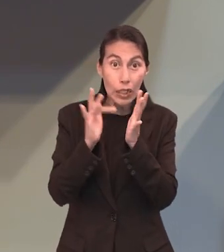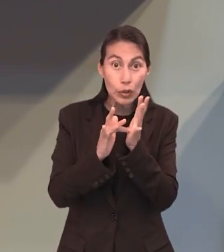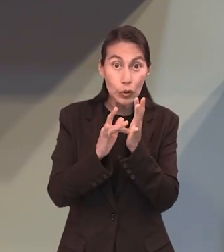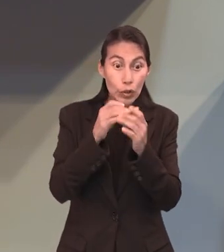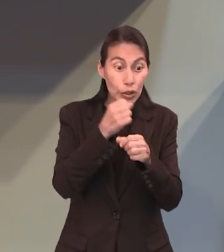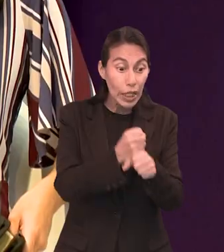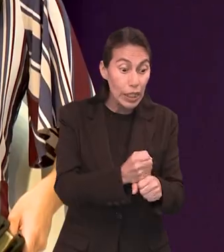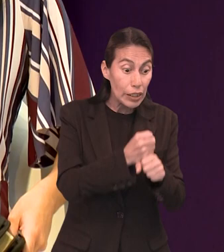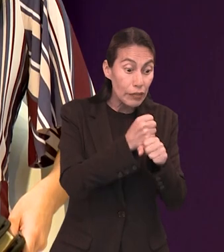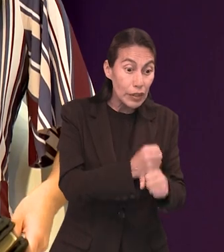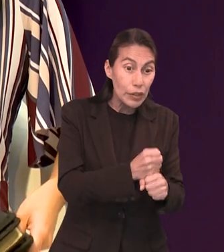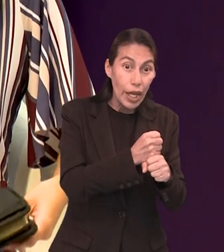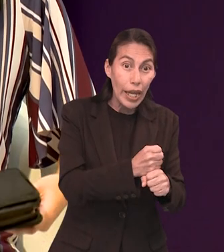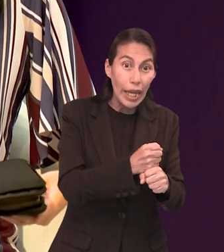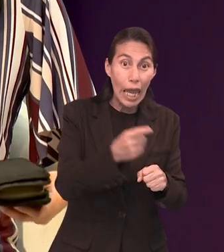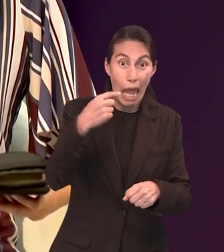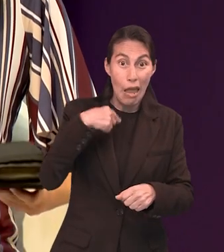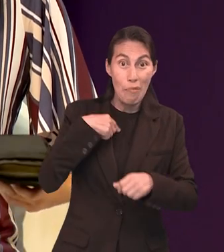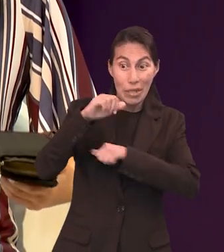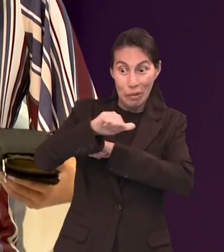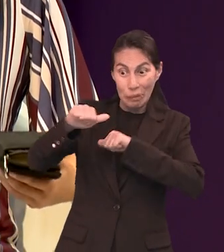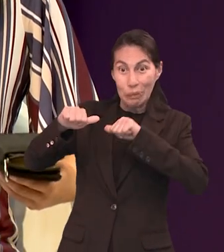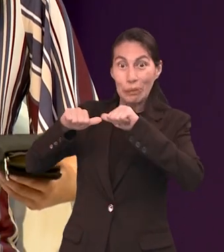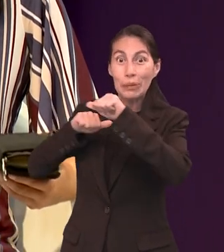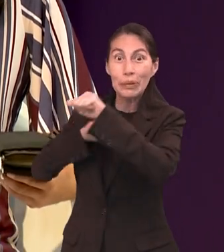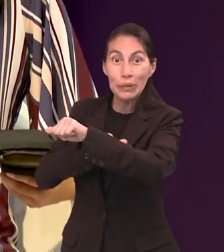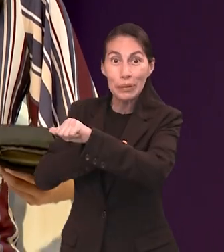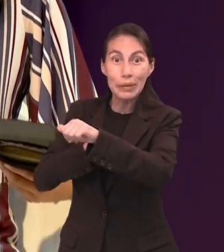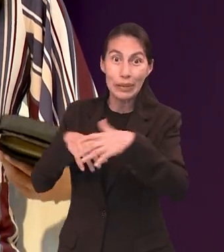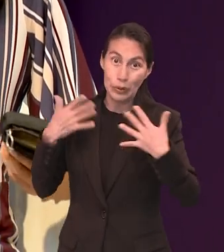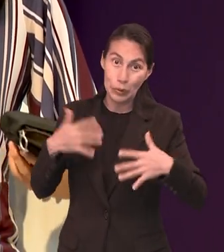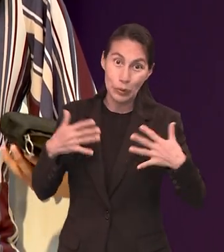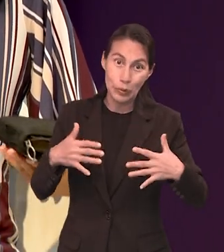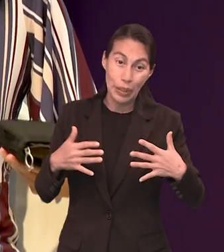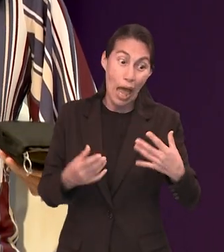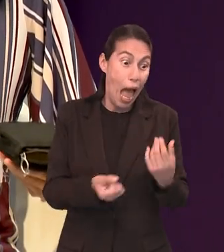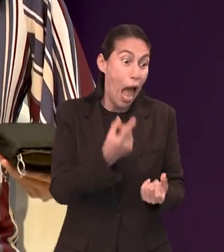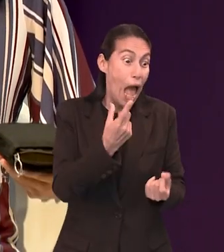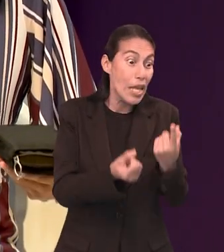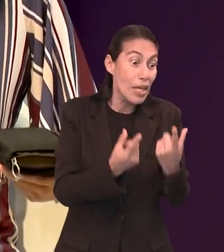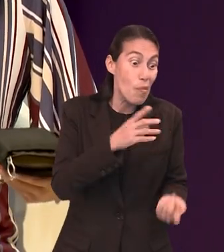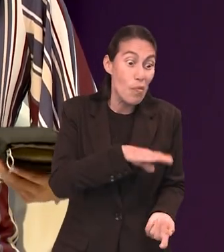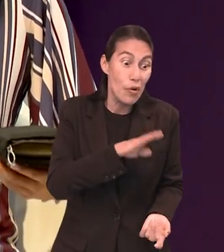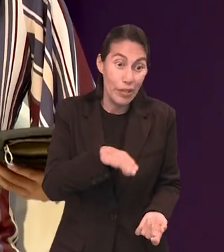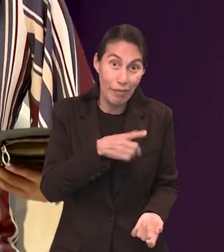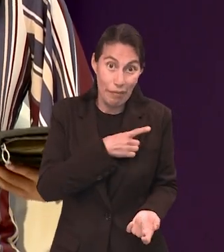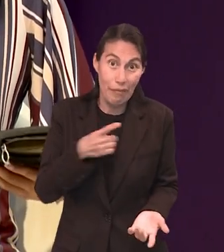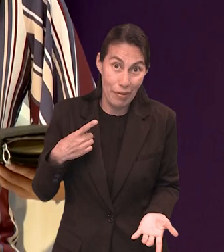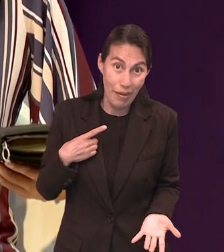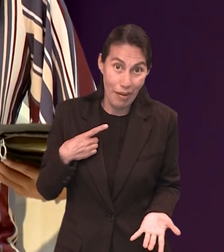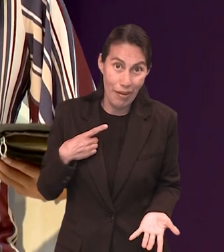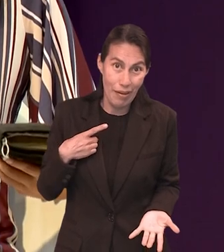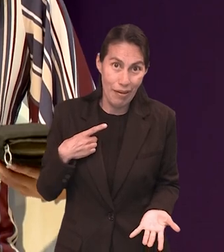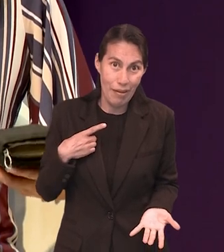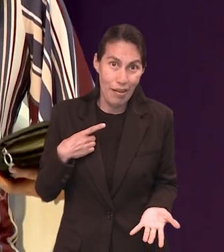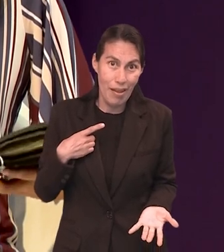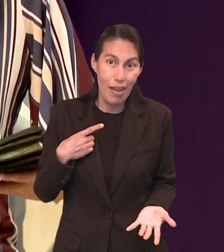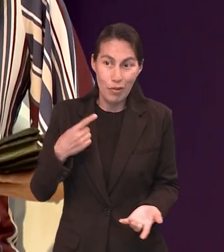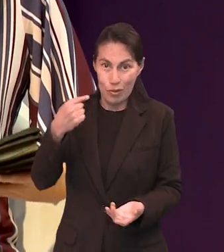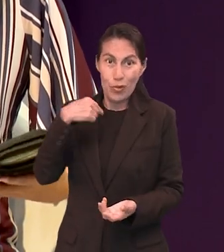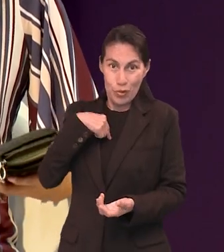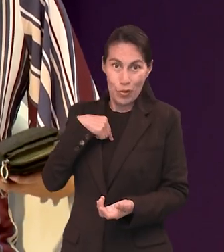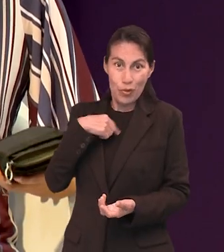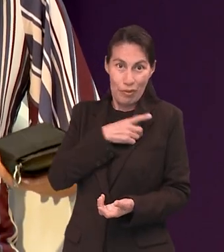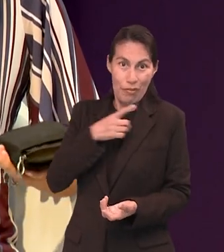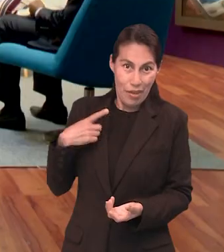Y es que Jesús en ese sacrificio pues fue el sustituto porque, pues como el pastor mencionó, pues debía de haber